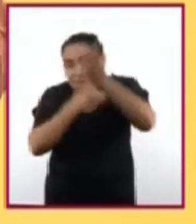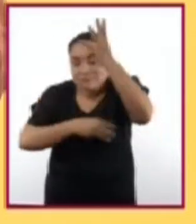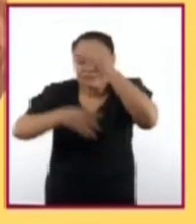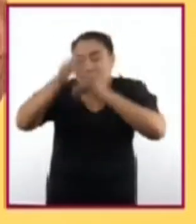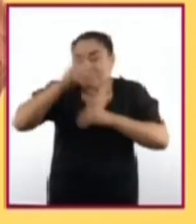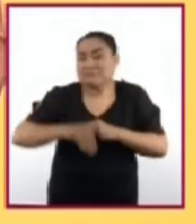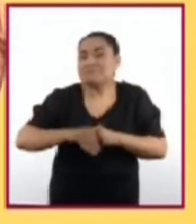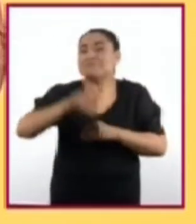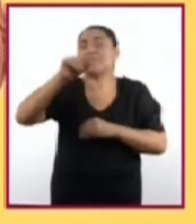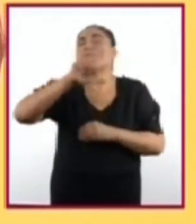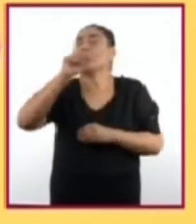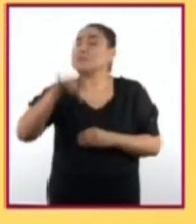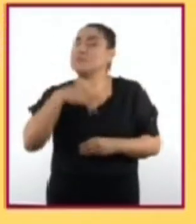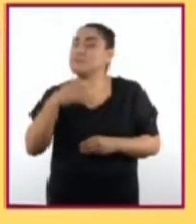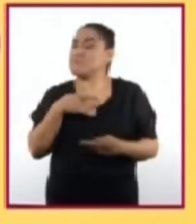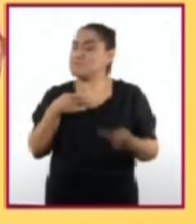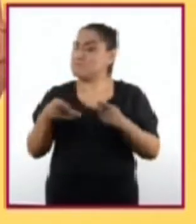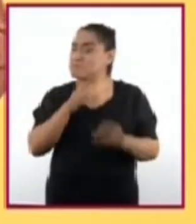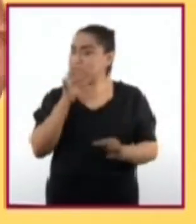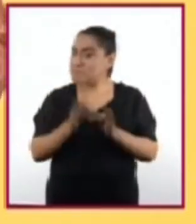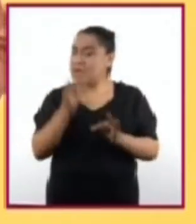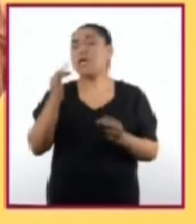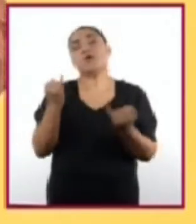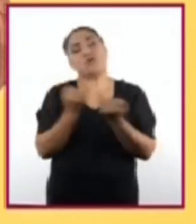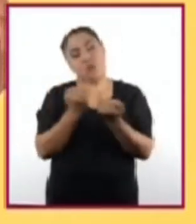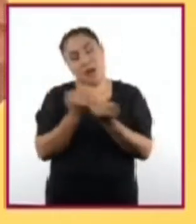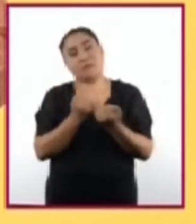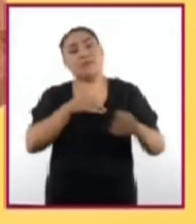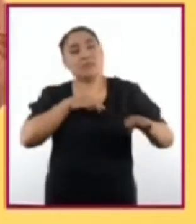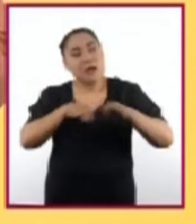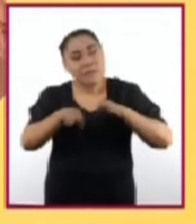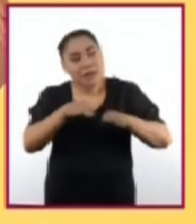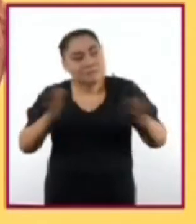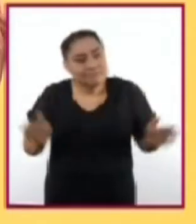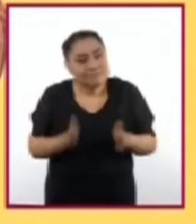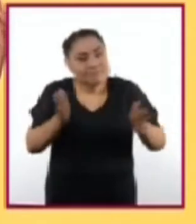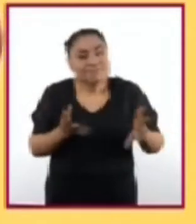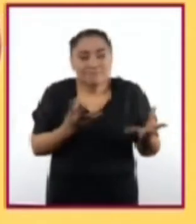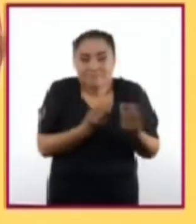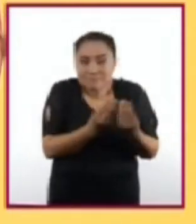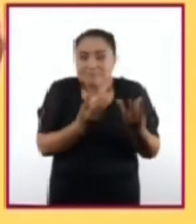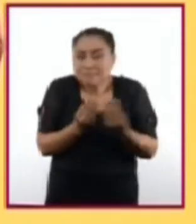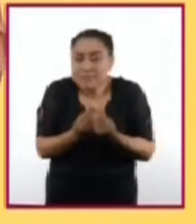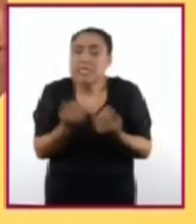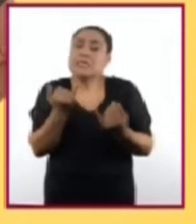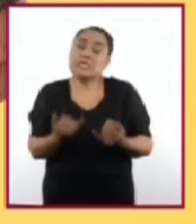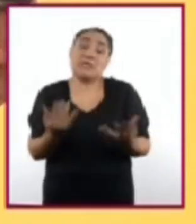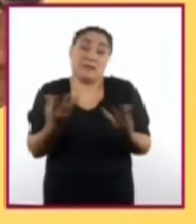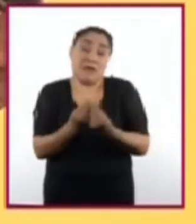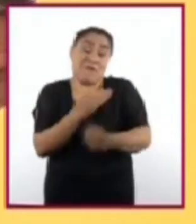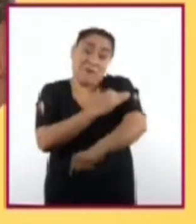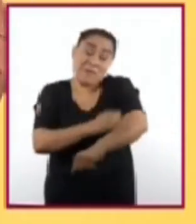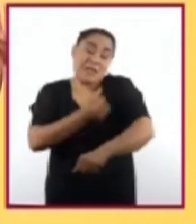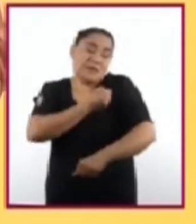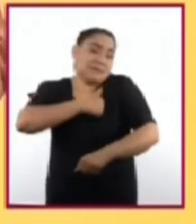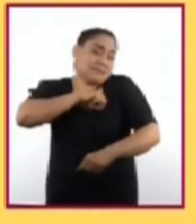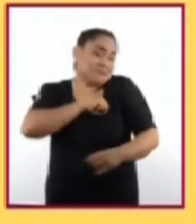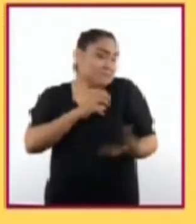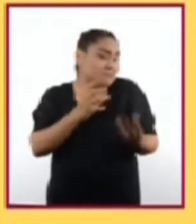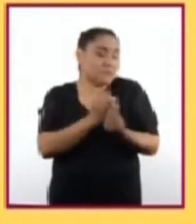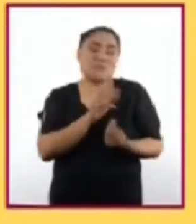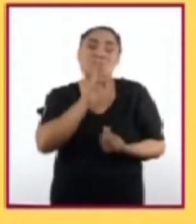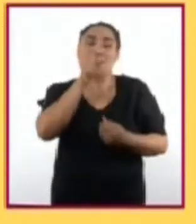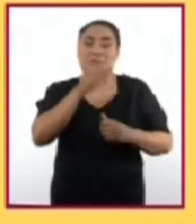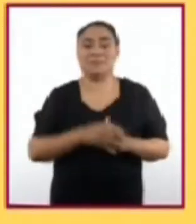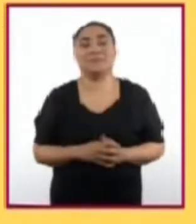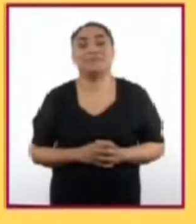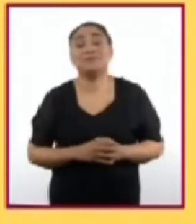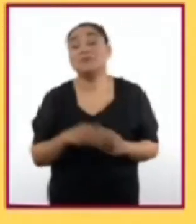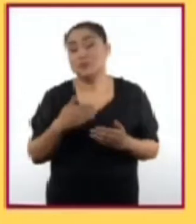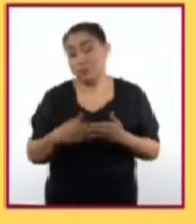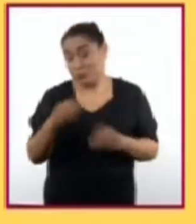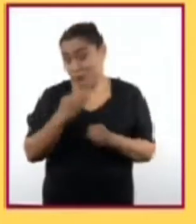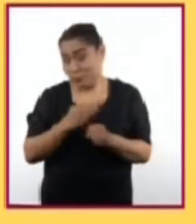entrar